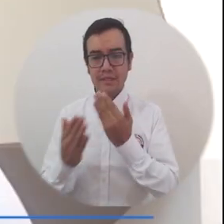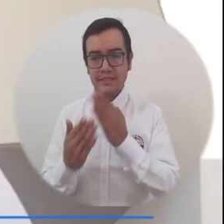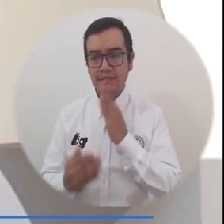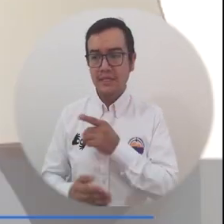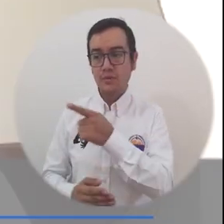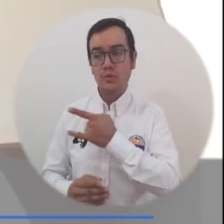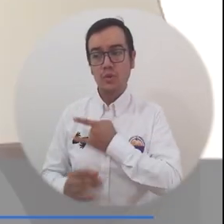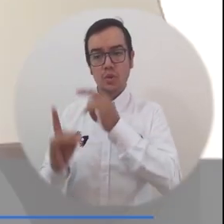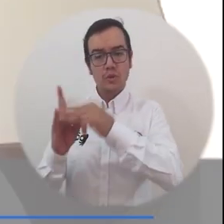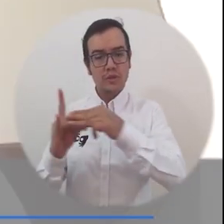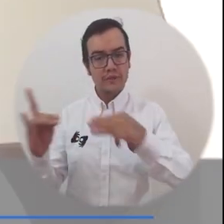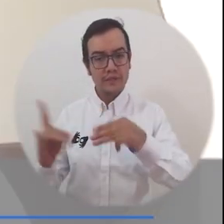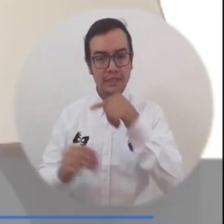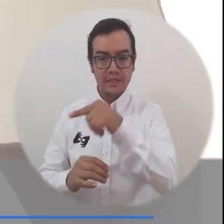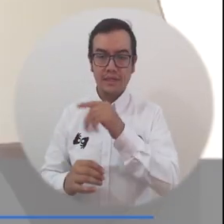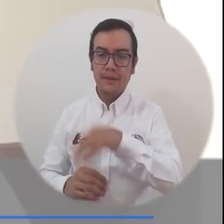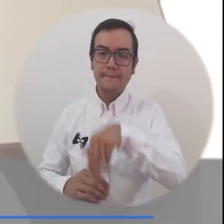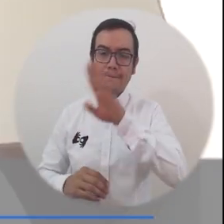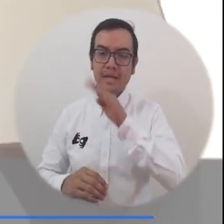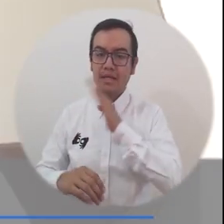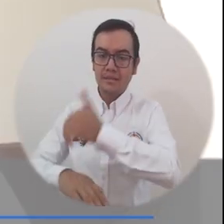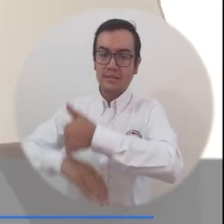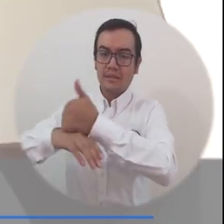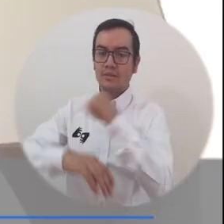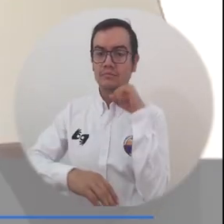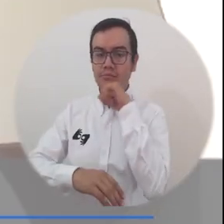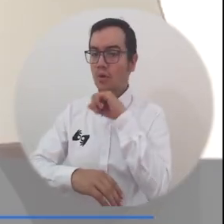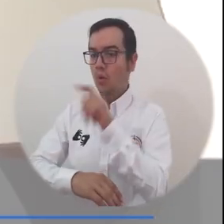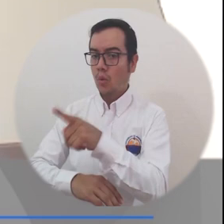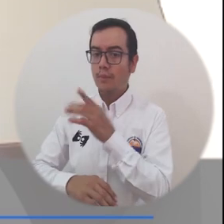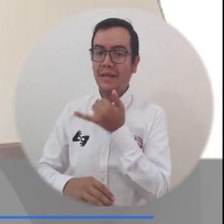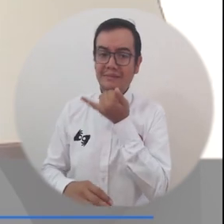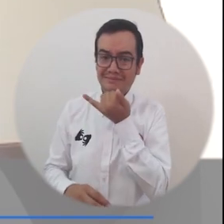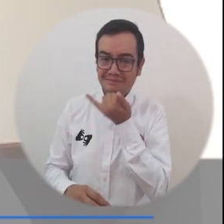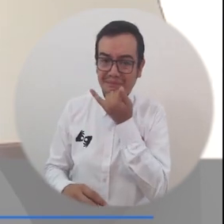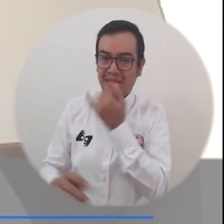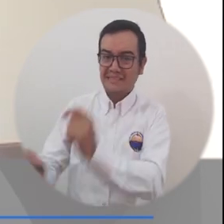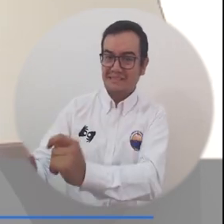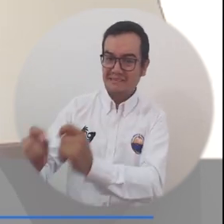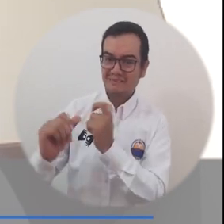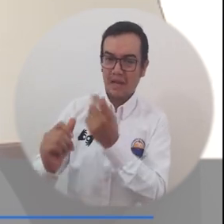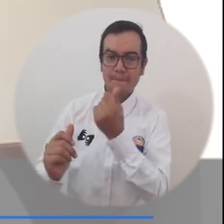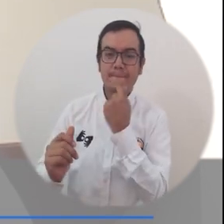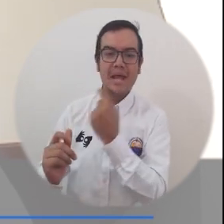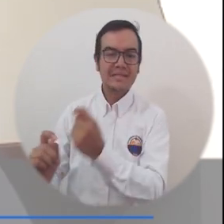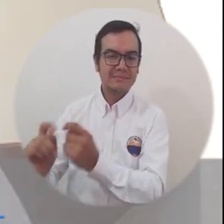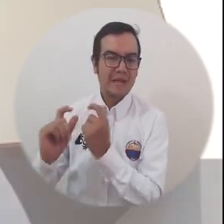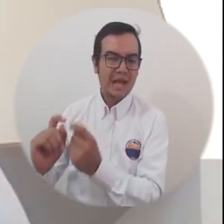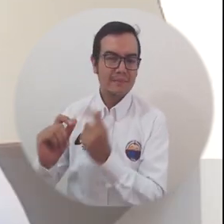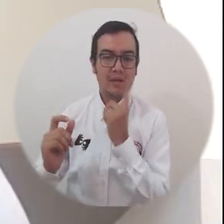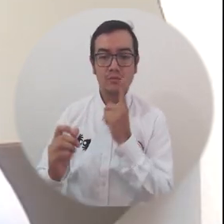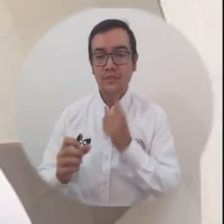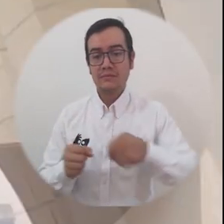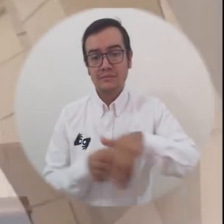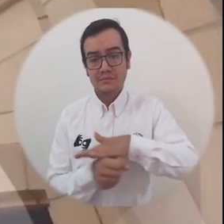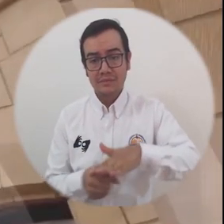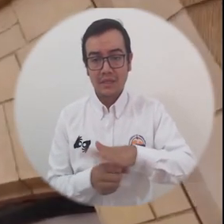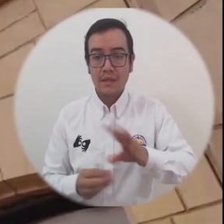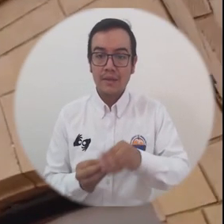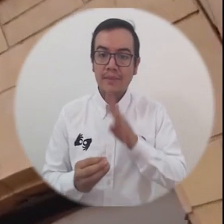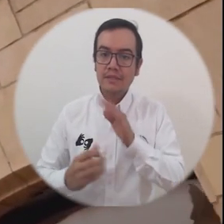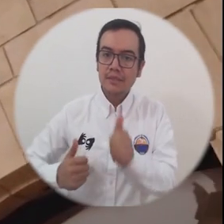universidad del magdalena en cabeza de su rector el doctor pablo vera salazar por el apoyo económico que nos han brindado en esta difícil situación